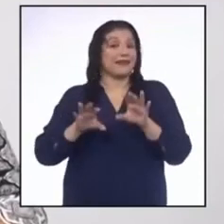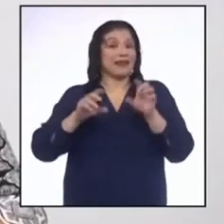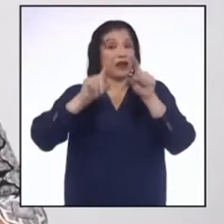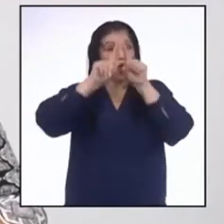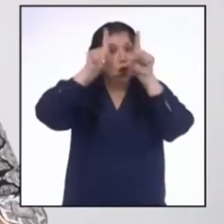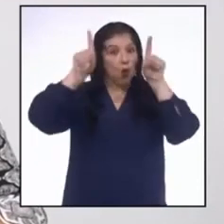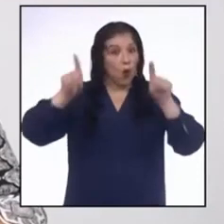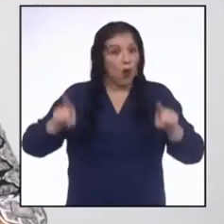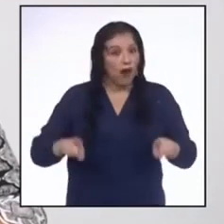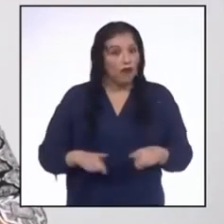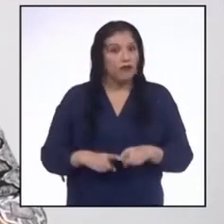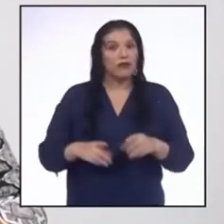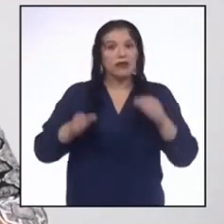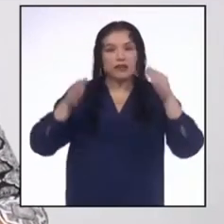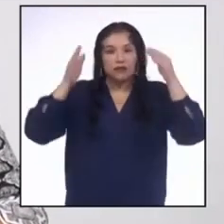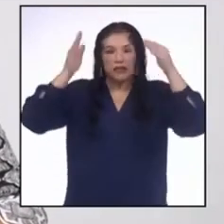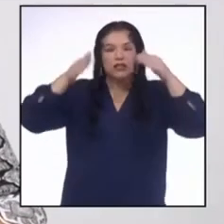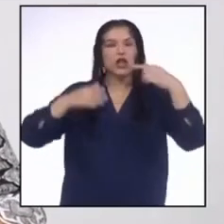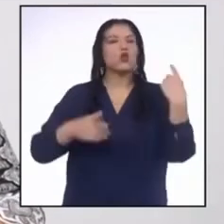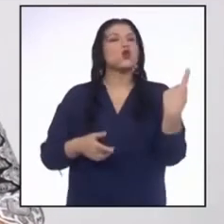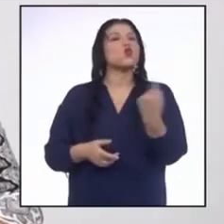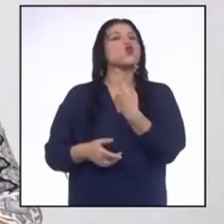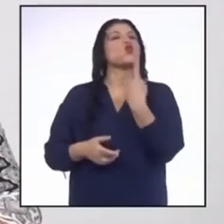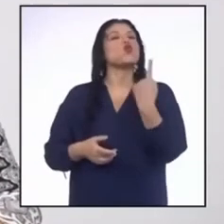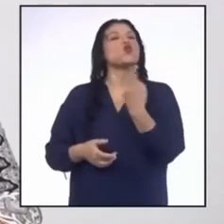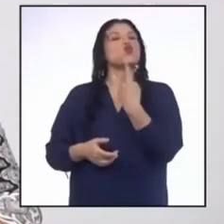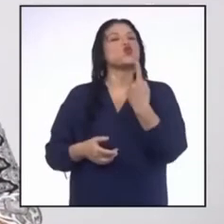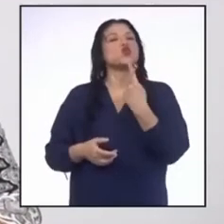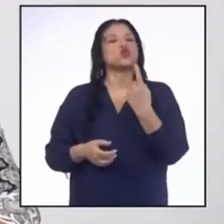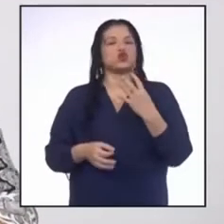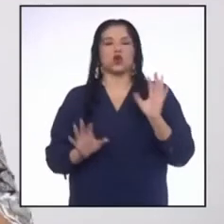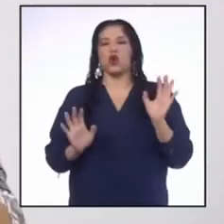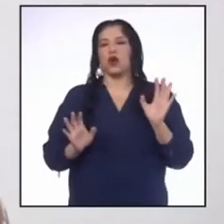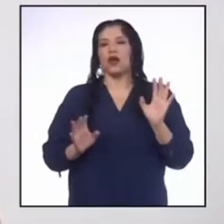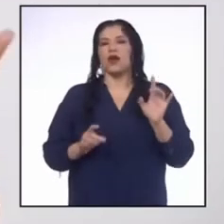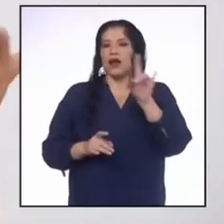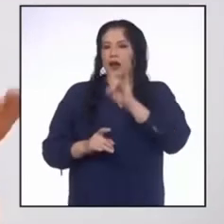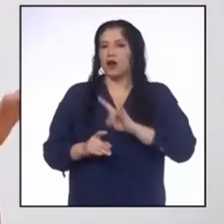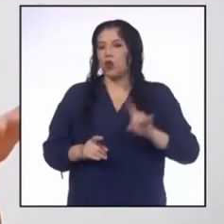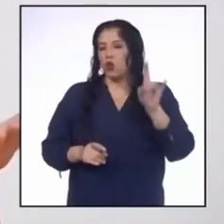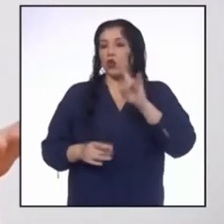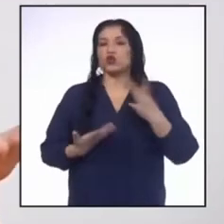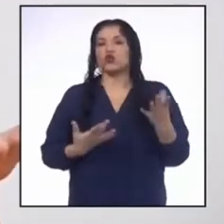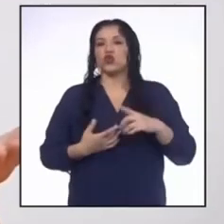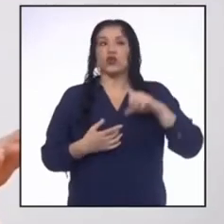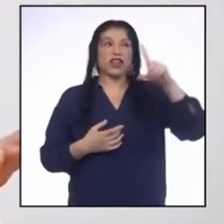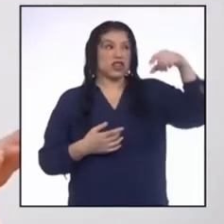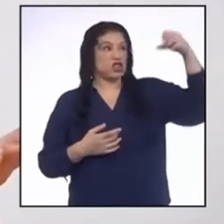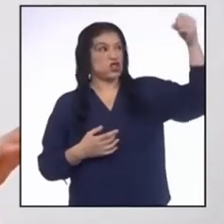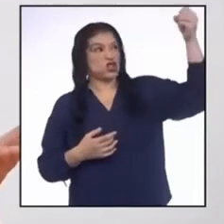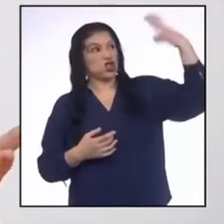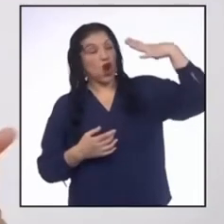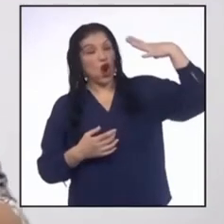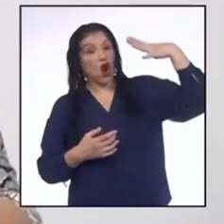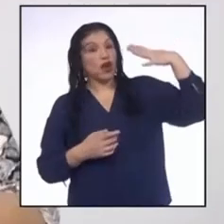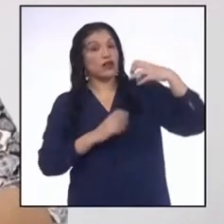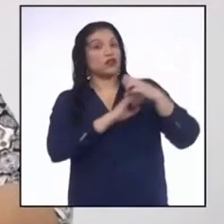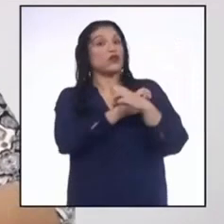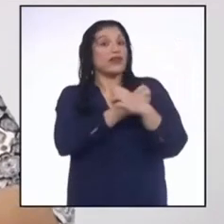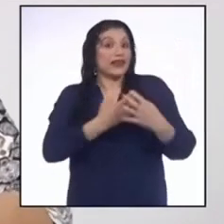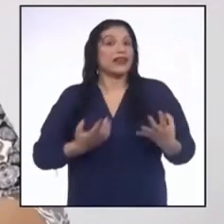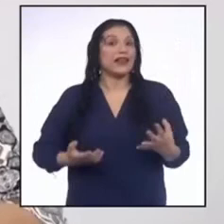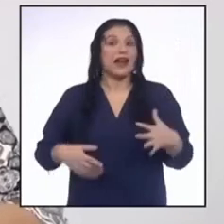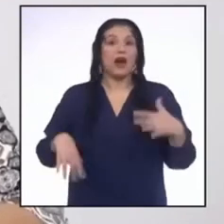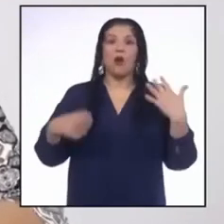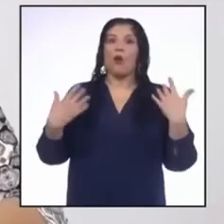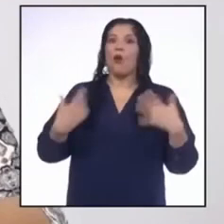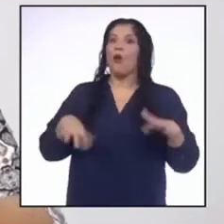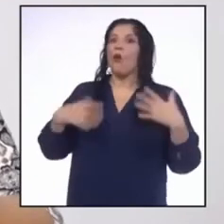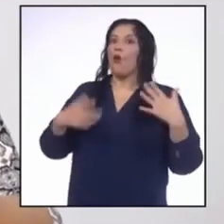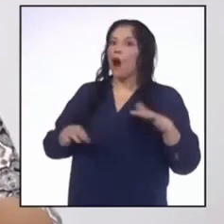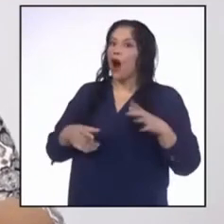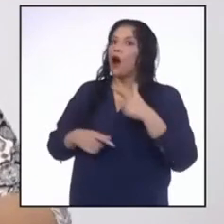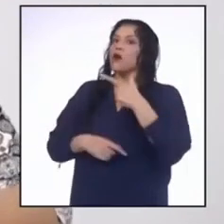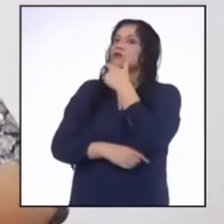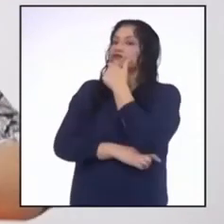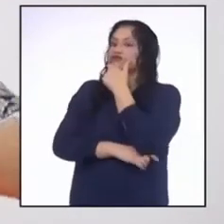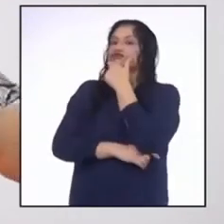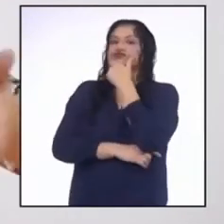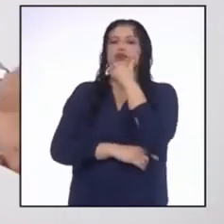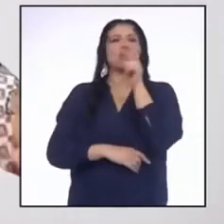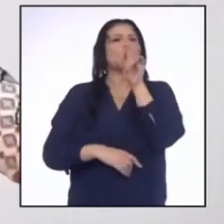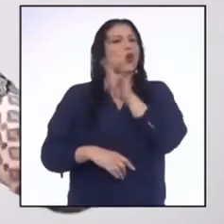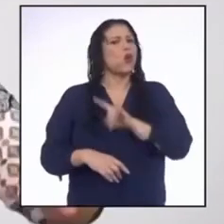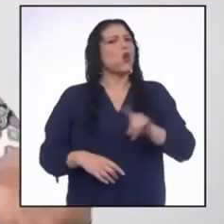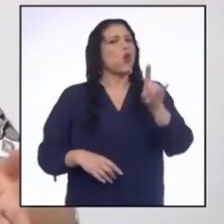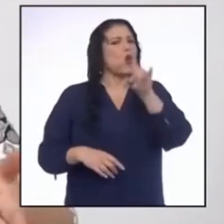acerca del uso exclusivo de la energía solar. ¿Se imaginan ese reto? Sería muy útil para las